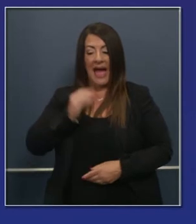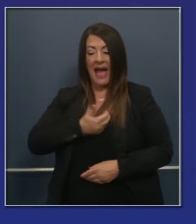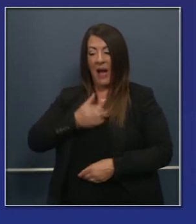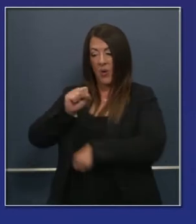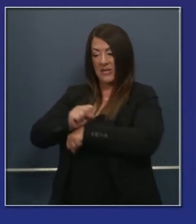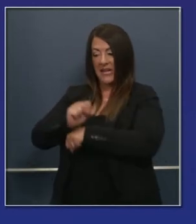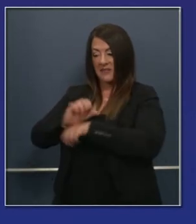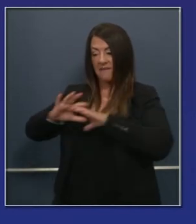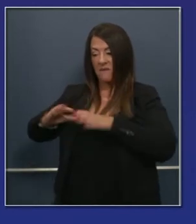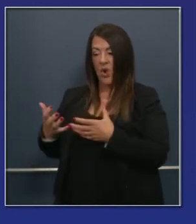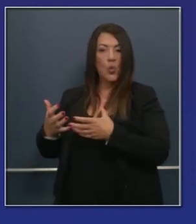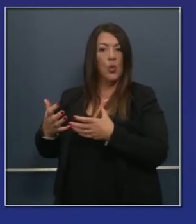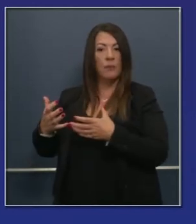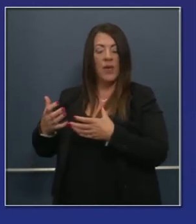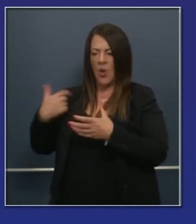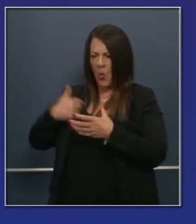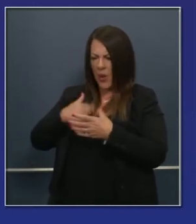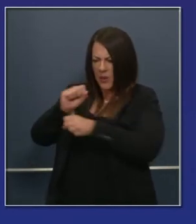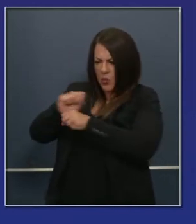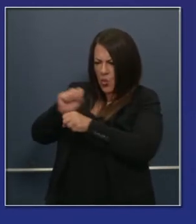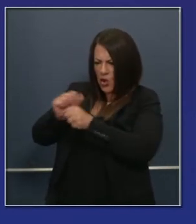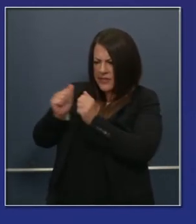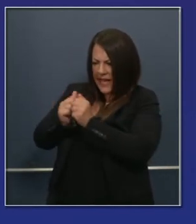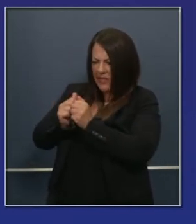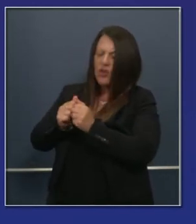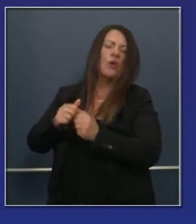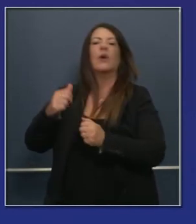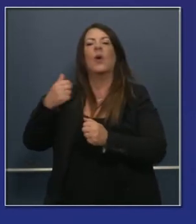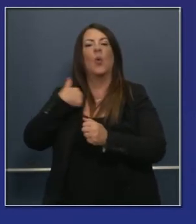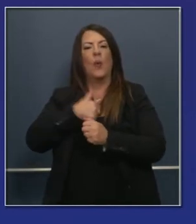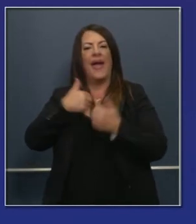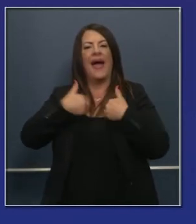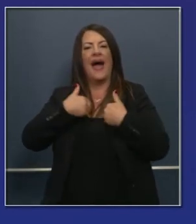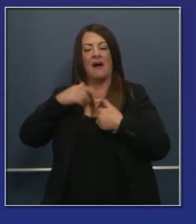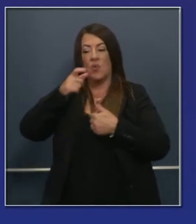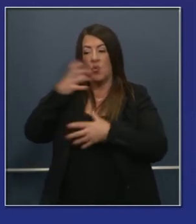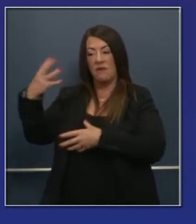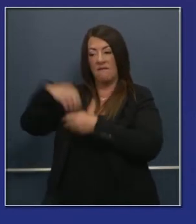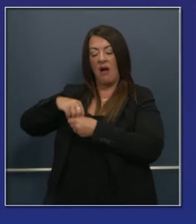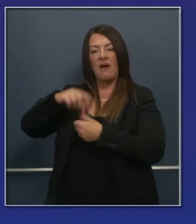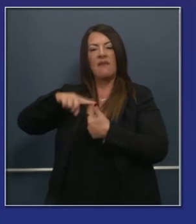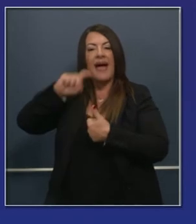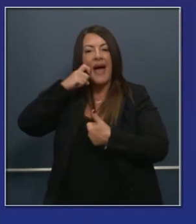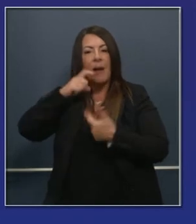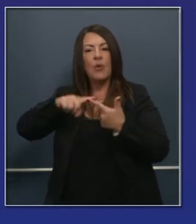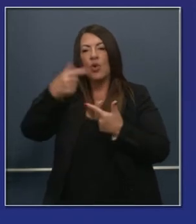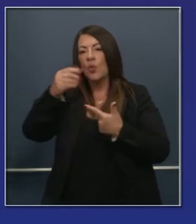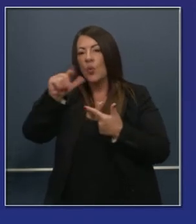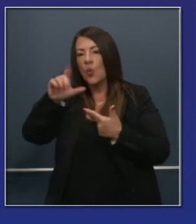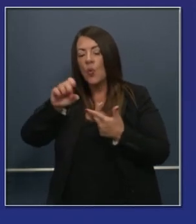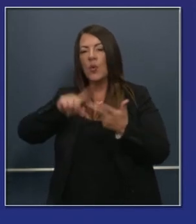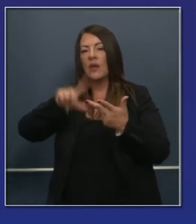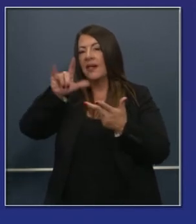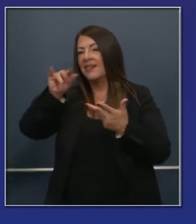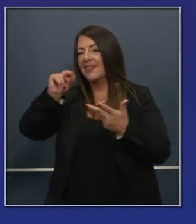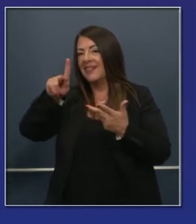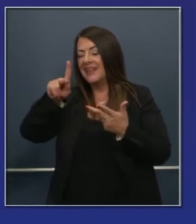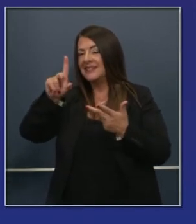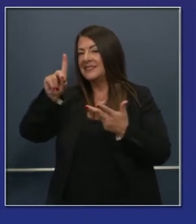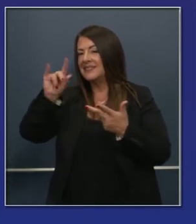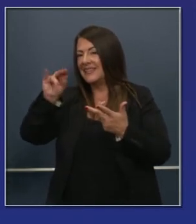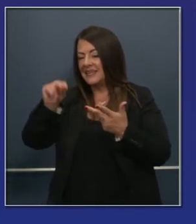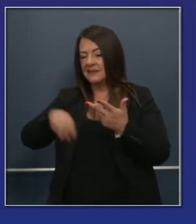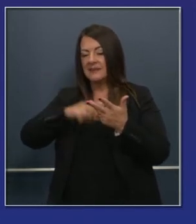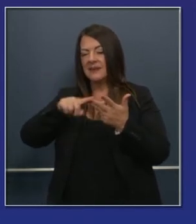Particularmente en este equipo de trabajo especial, hemos trabajado con miembros que representan a Apple, Google, LinkedIn, Esri,